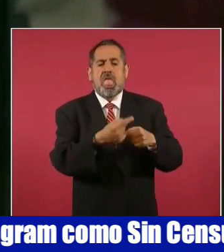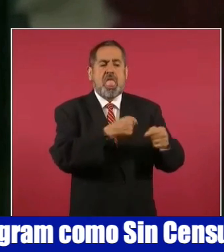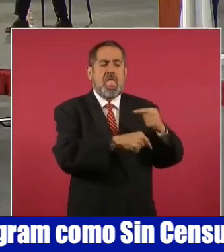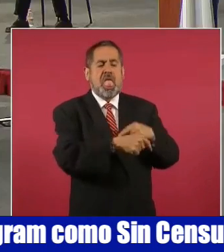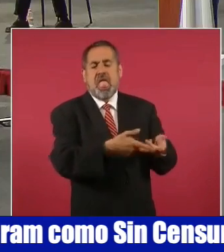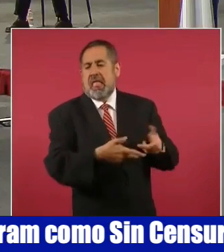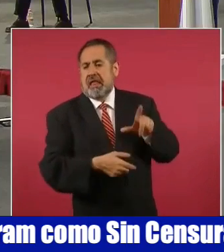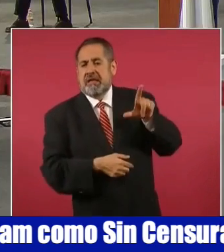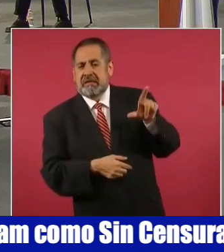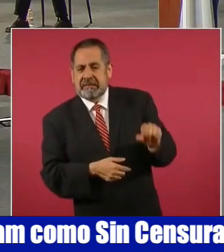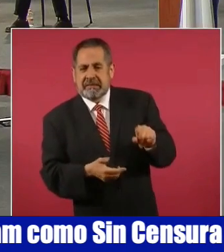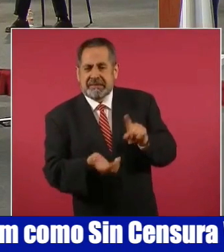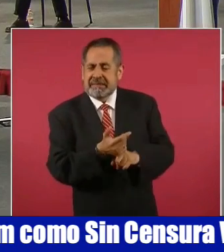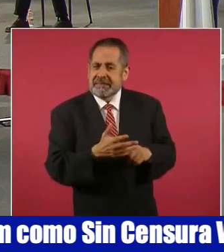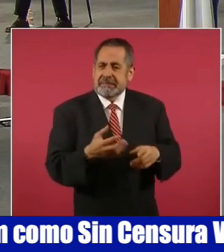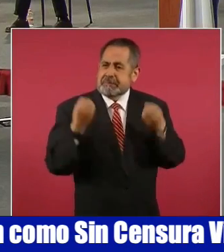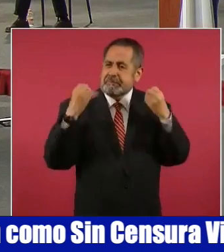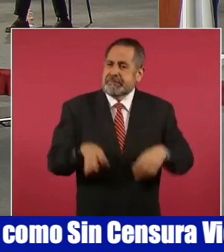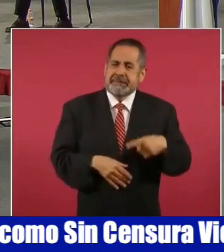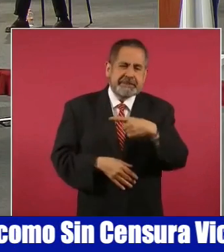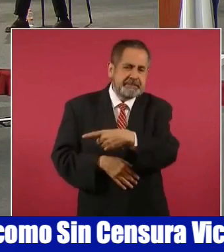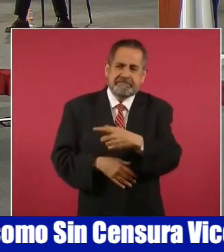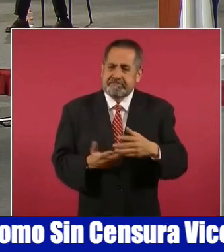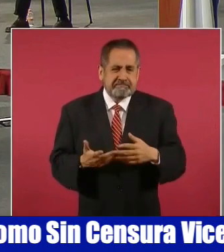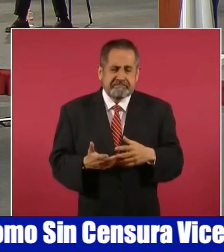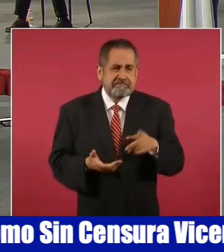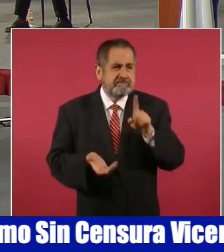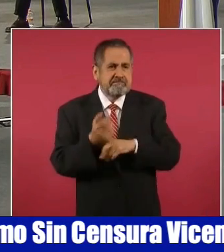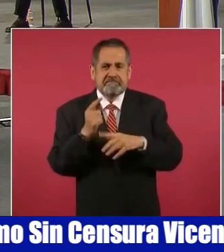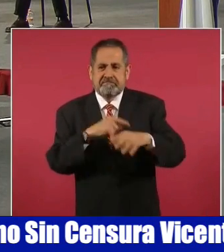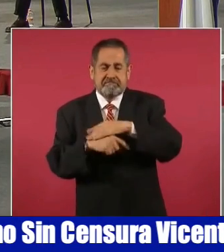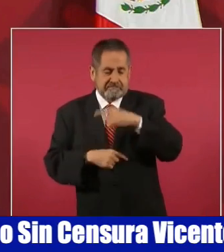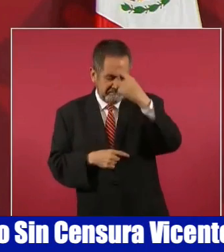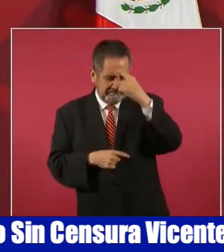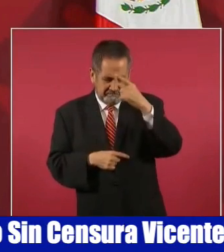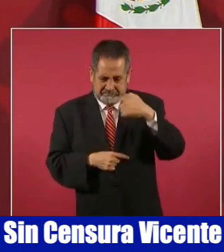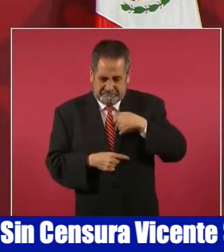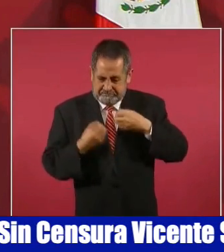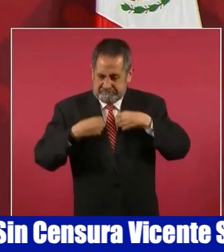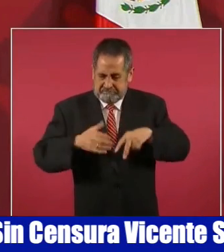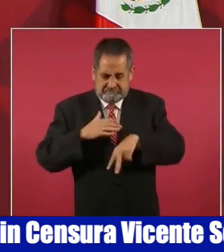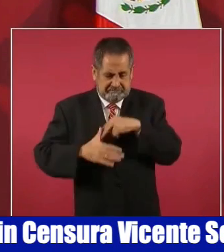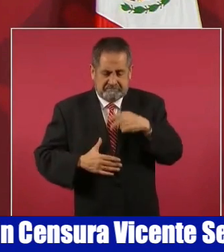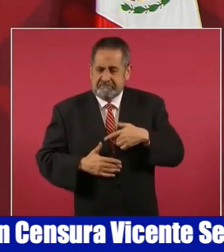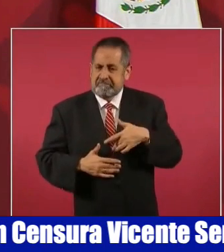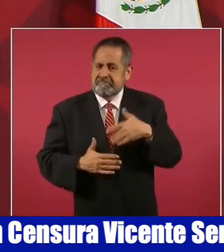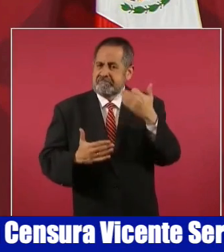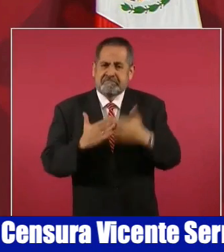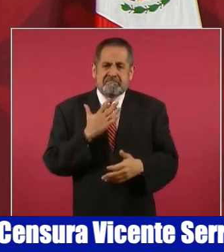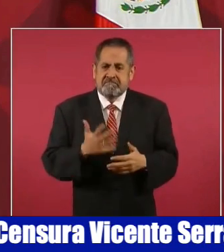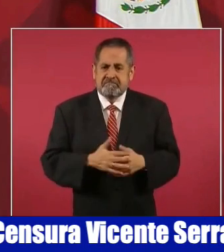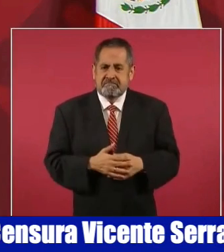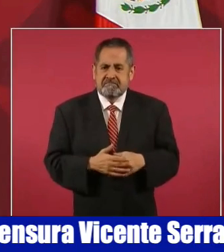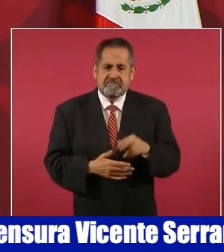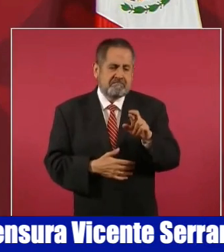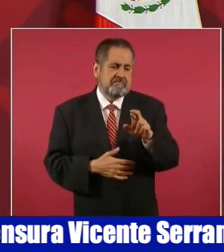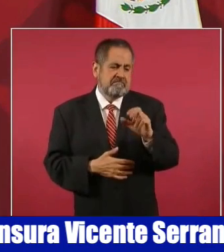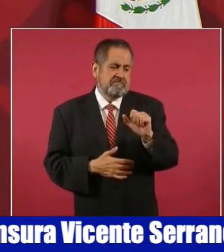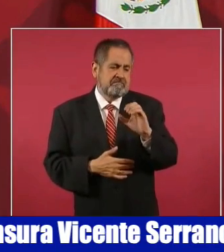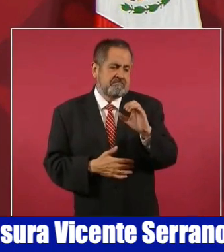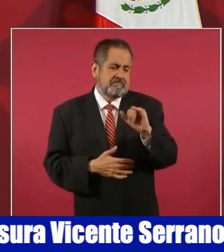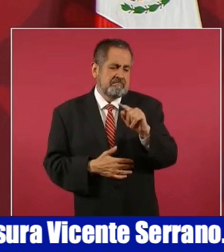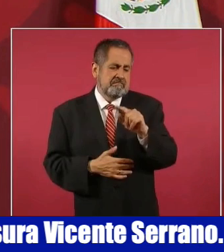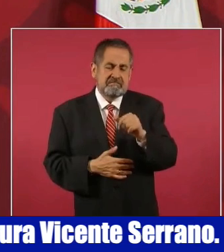pauperiza de cuerpo entero el alma de quien así lo juzga. Ese racista, al